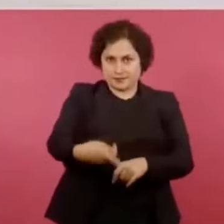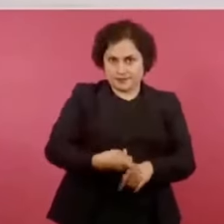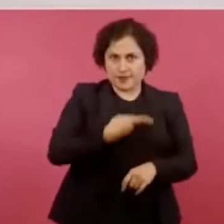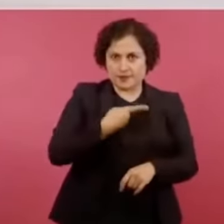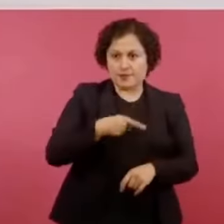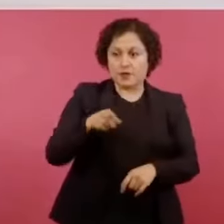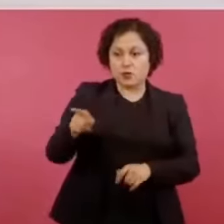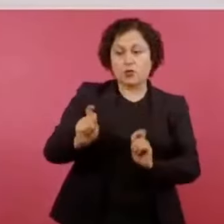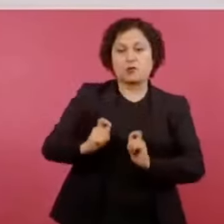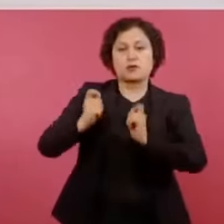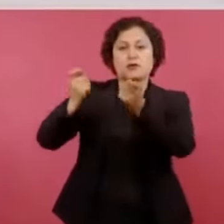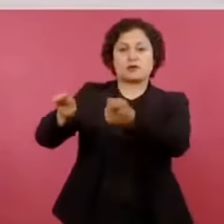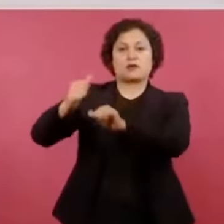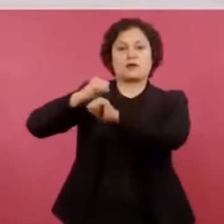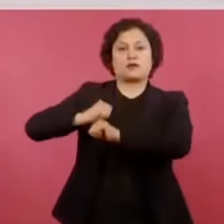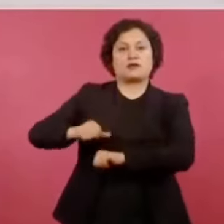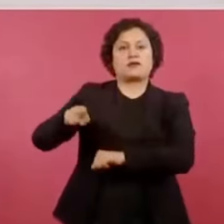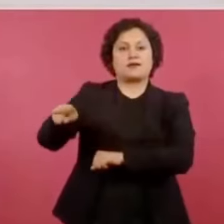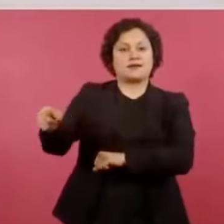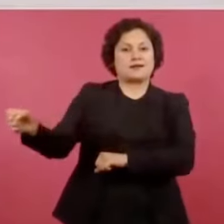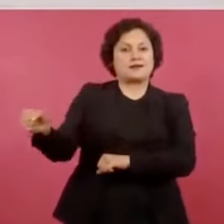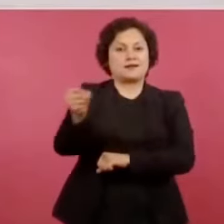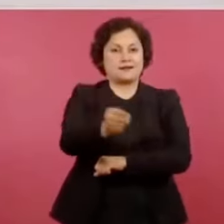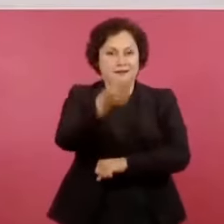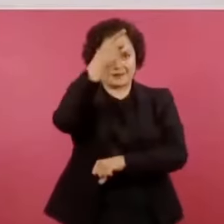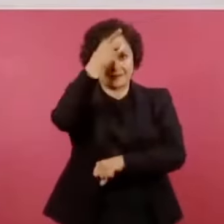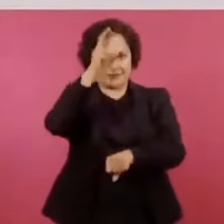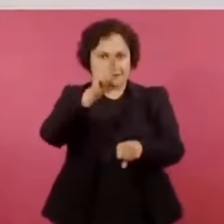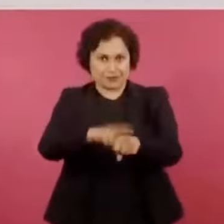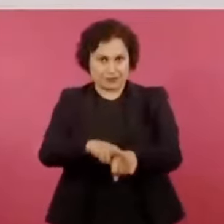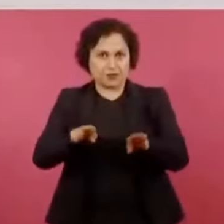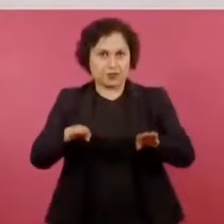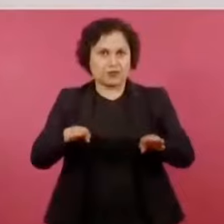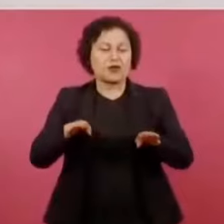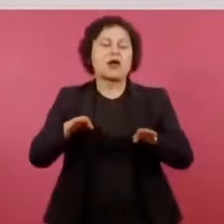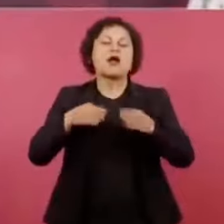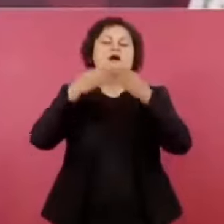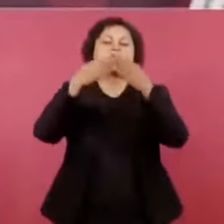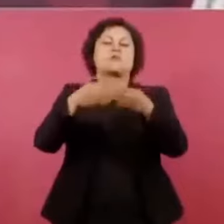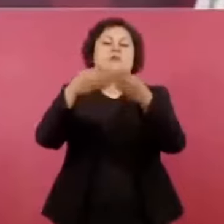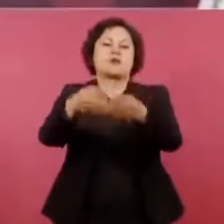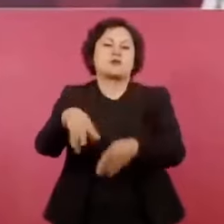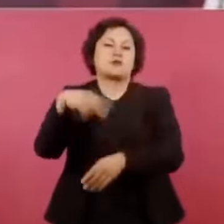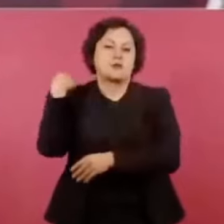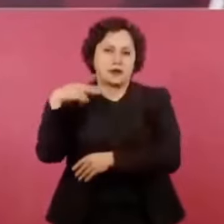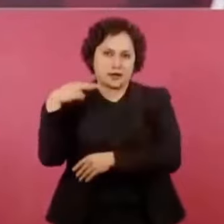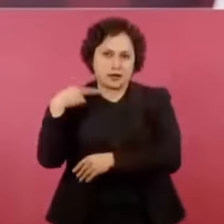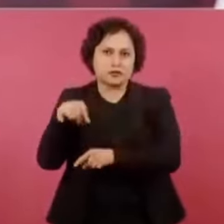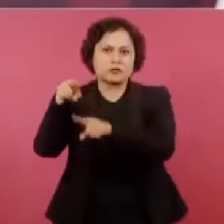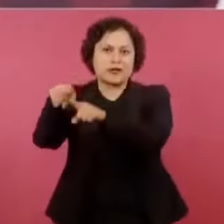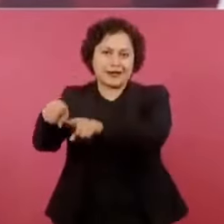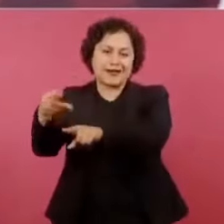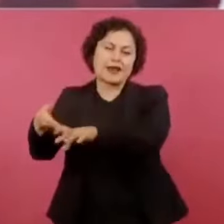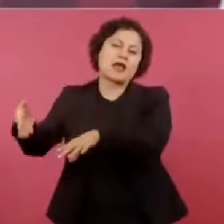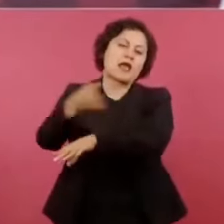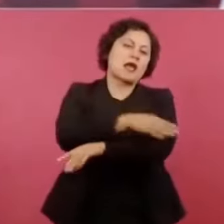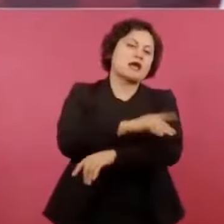puerto de Veracruz estuvo de administrador del aeropuerto de la Ciudad de México.